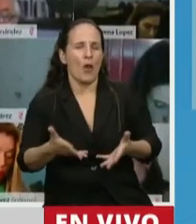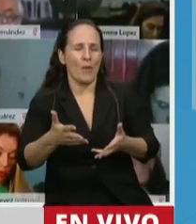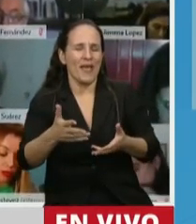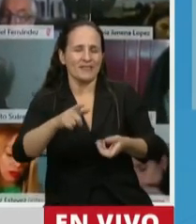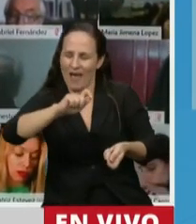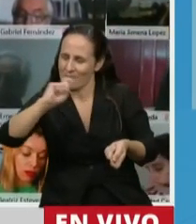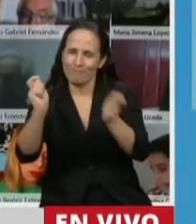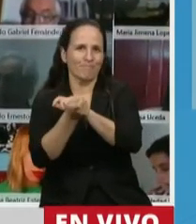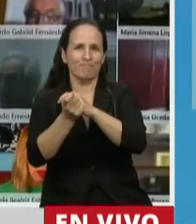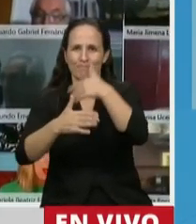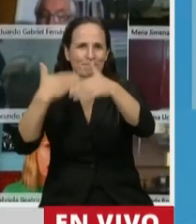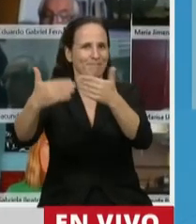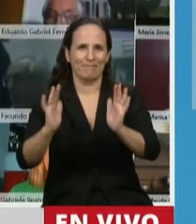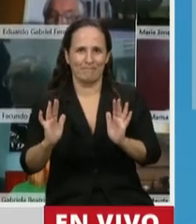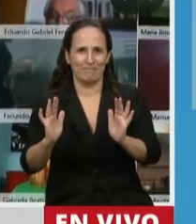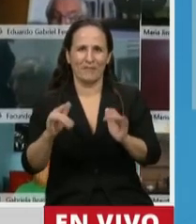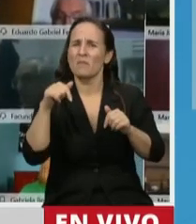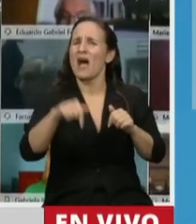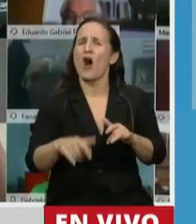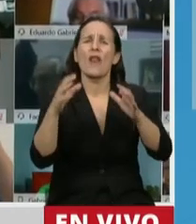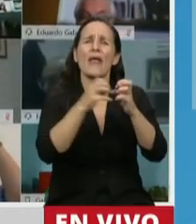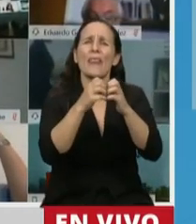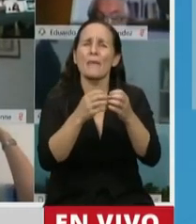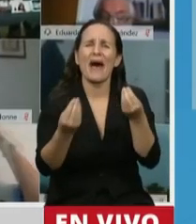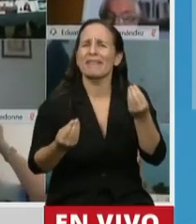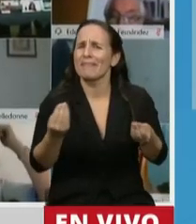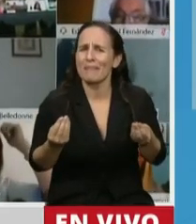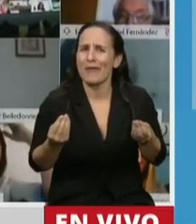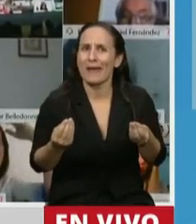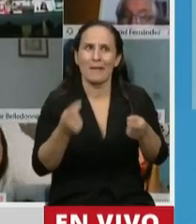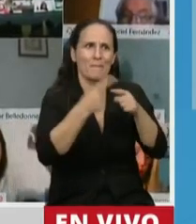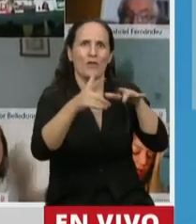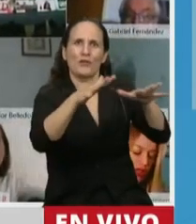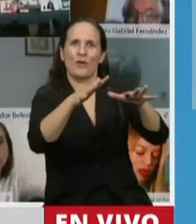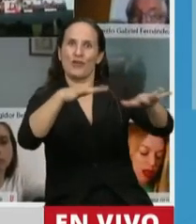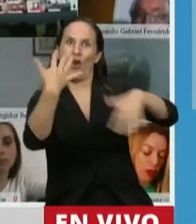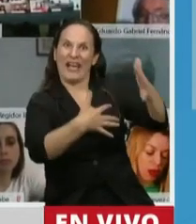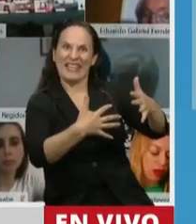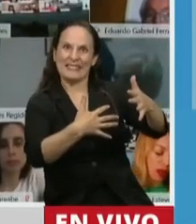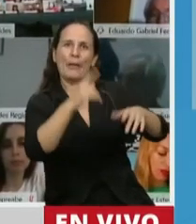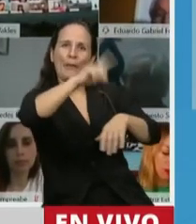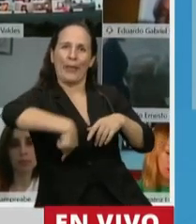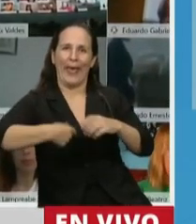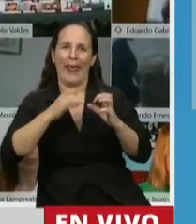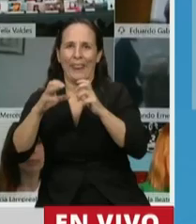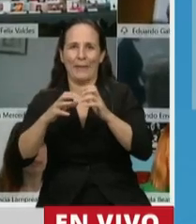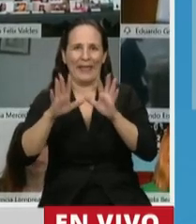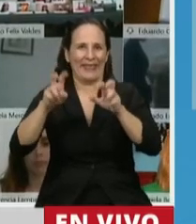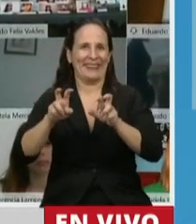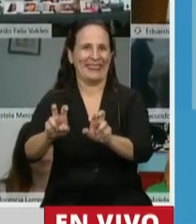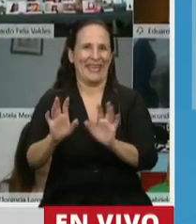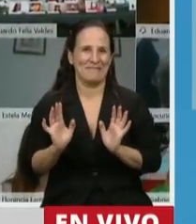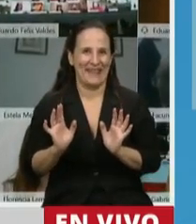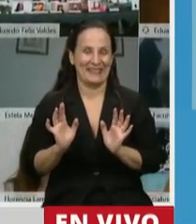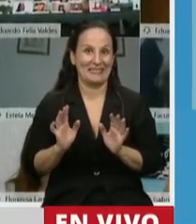seguramente estos temas no estaríamos debatiendo si no hubiese sido por esto. Y en esa línea, que